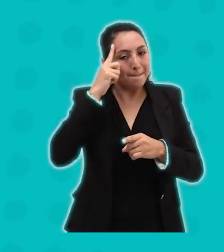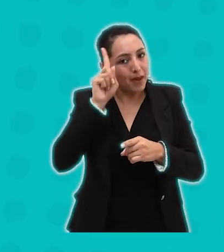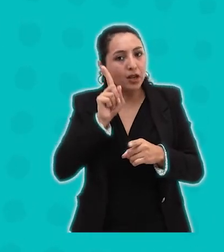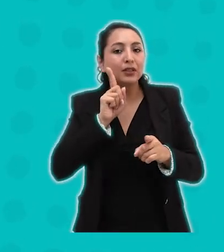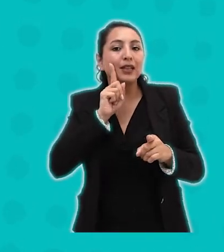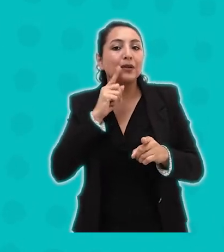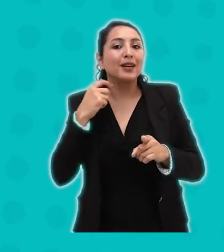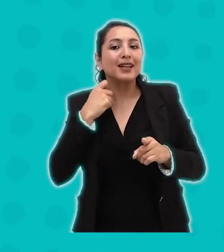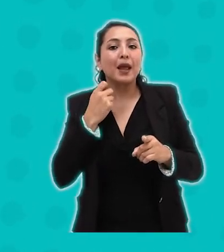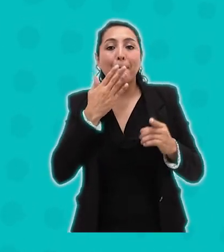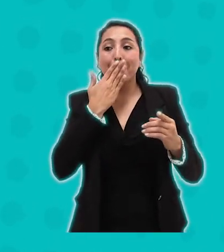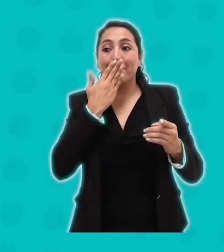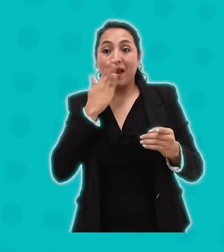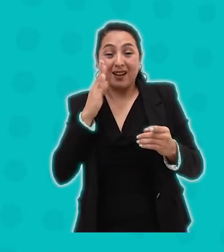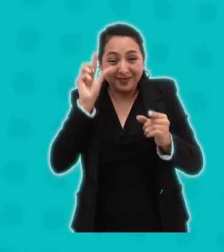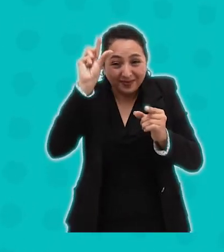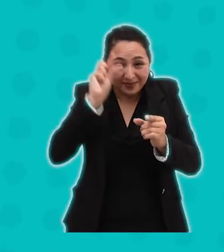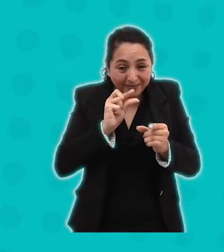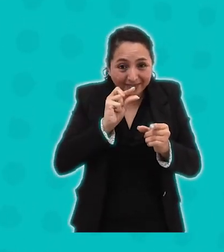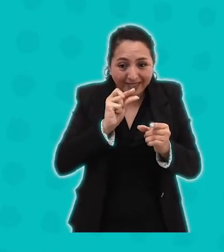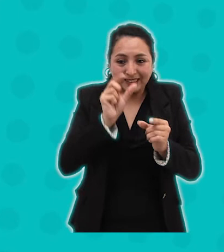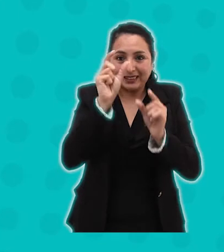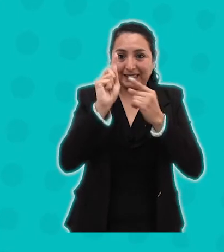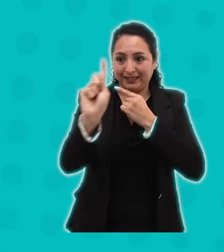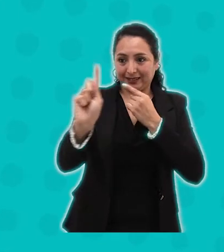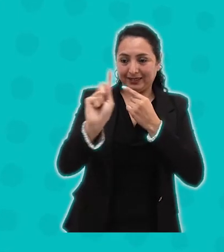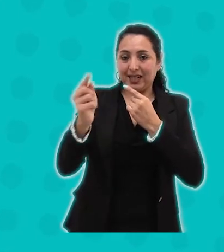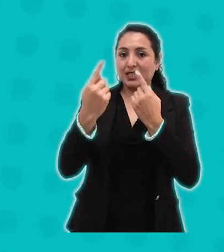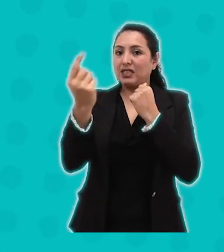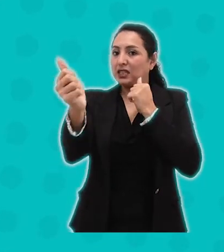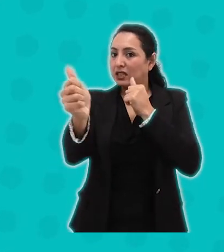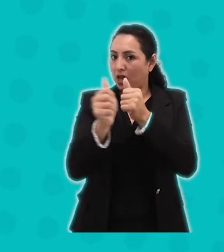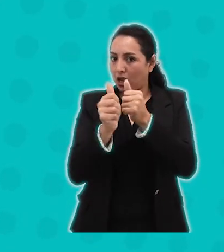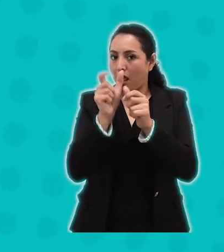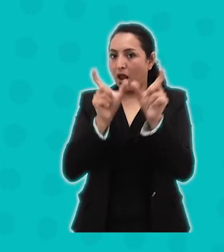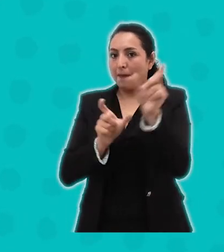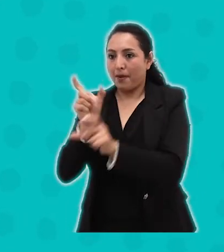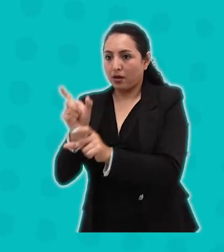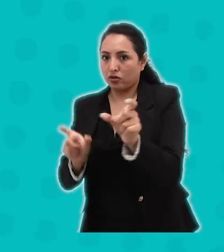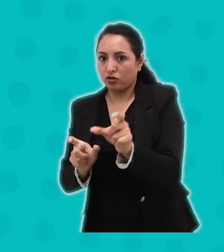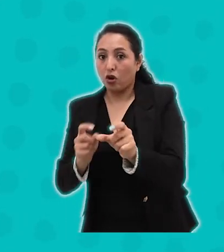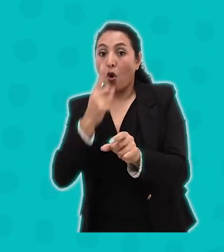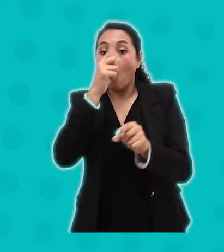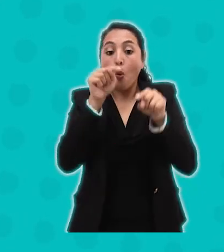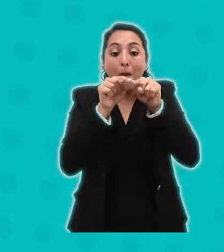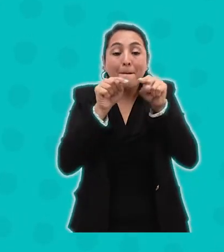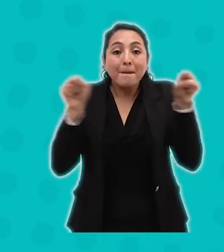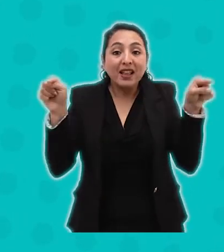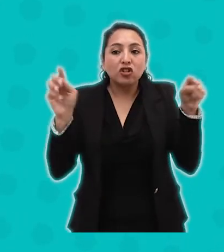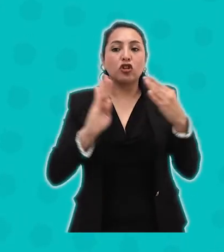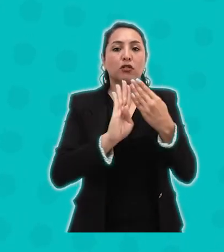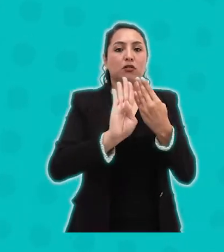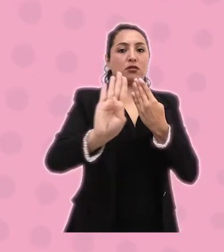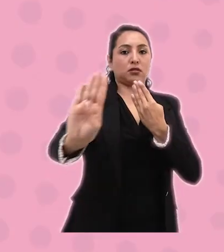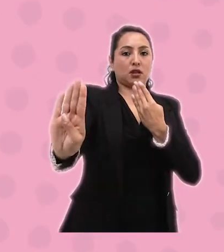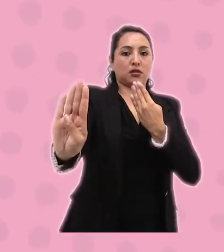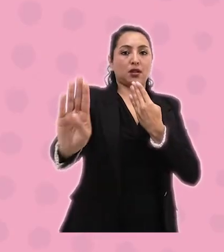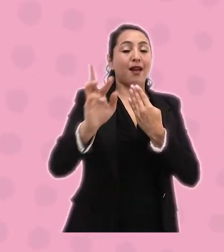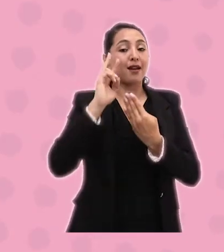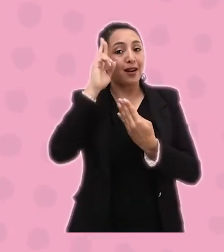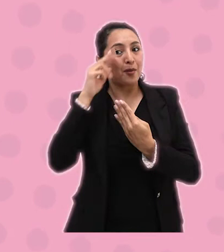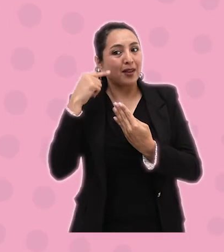pero debemos tratar de estar el menor tiempo posible cerca de otras personas, es decir, mantener al menos un metro de distancia.